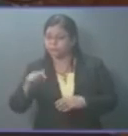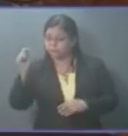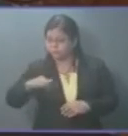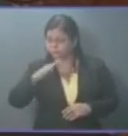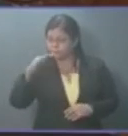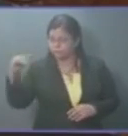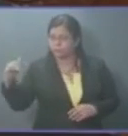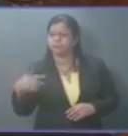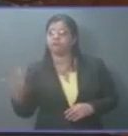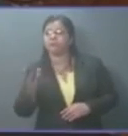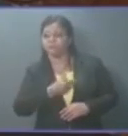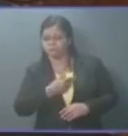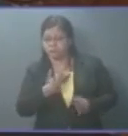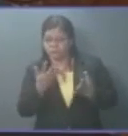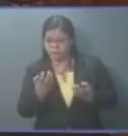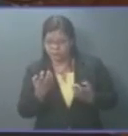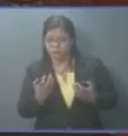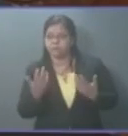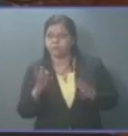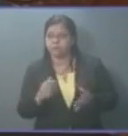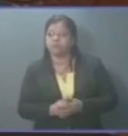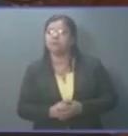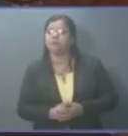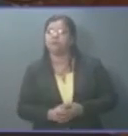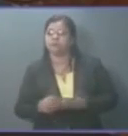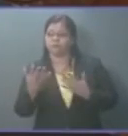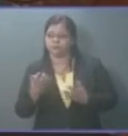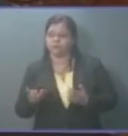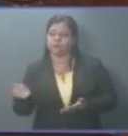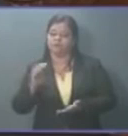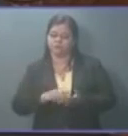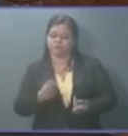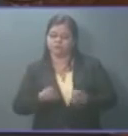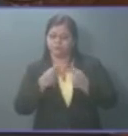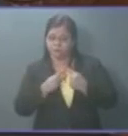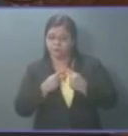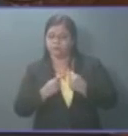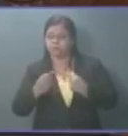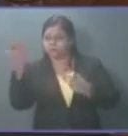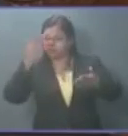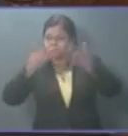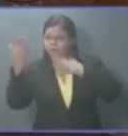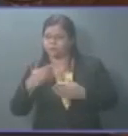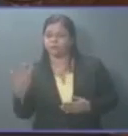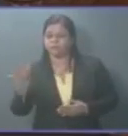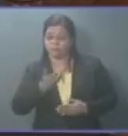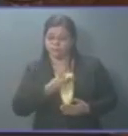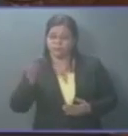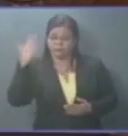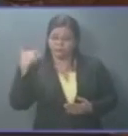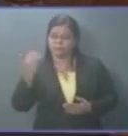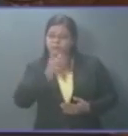se está haciendo un esfuerzo por regresarnos a aquella oscuridad del pasado que nos costó